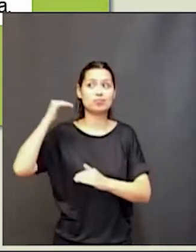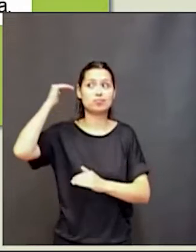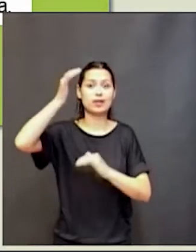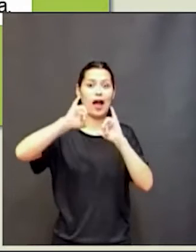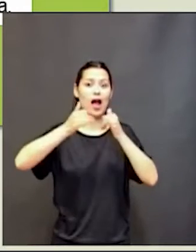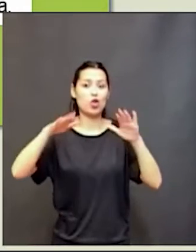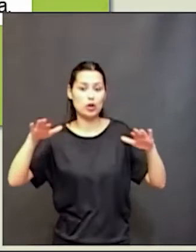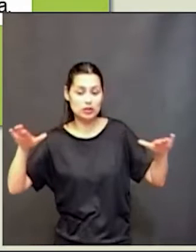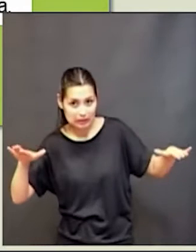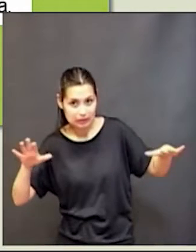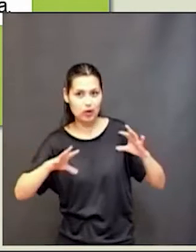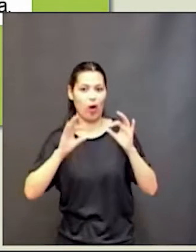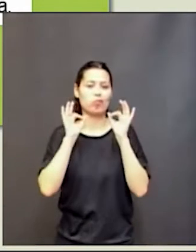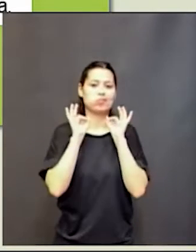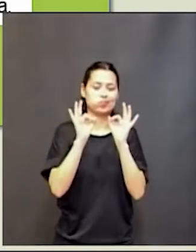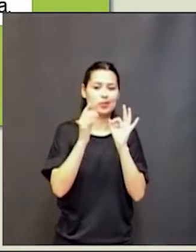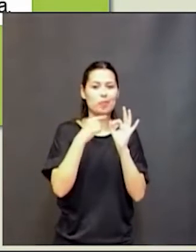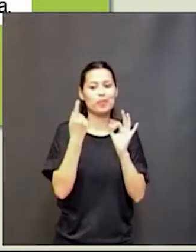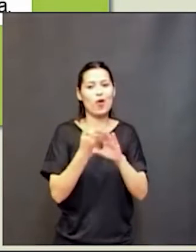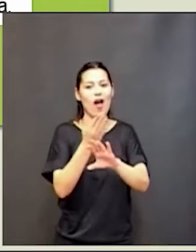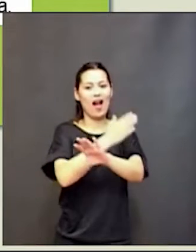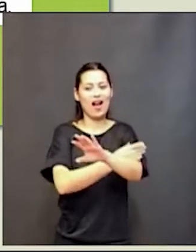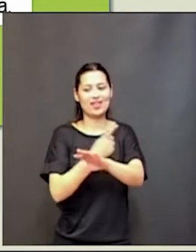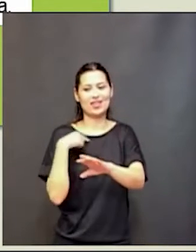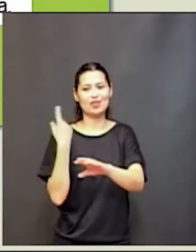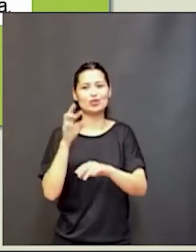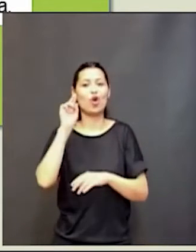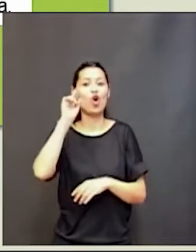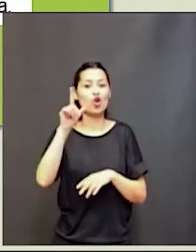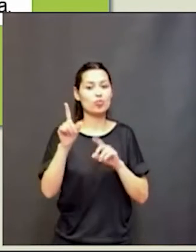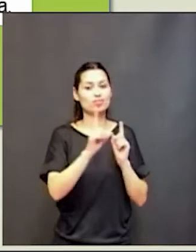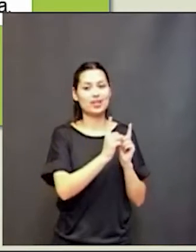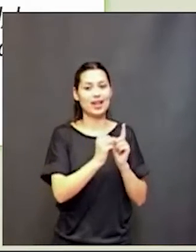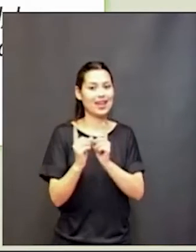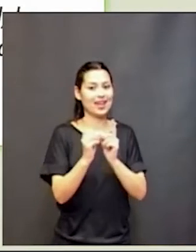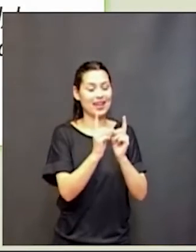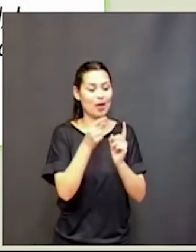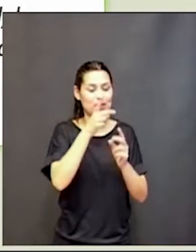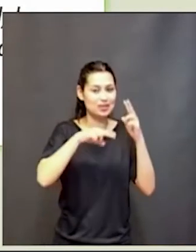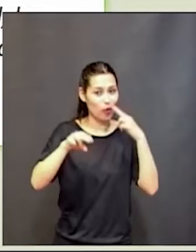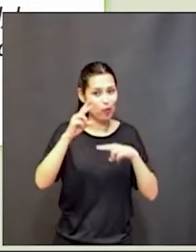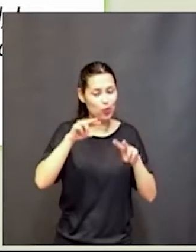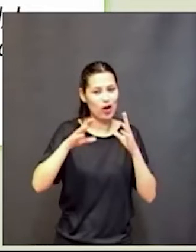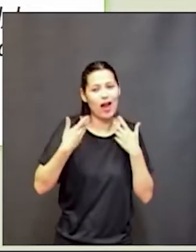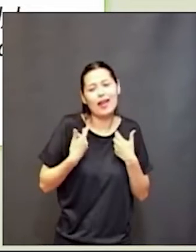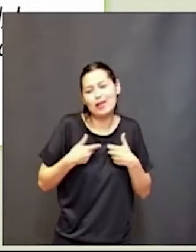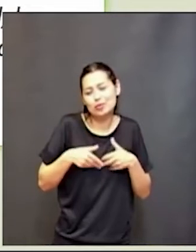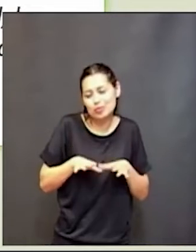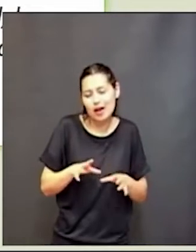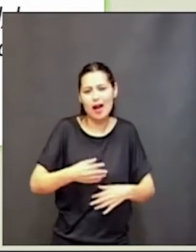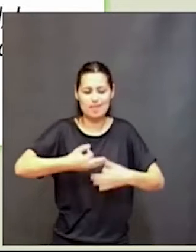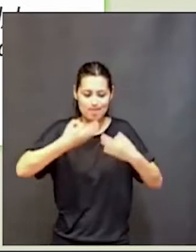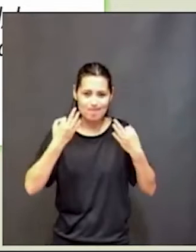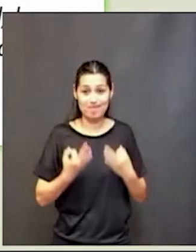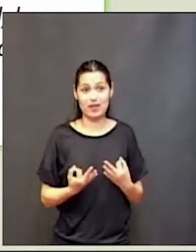encargados de ser esa brújula en el camino para que esa evolución natural sea realmente de calidad. Los chicos tienen